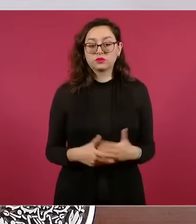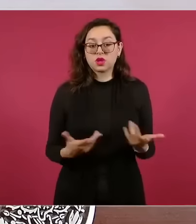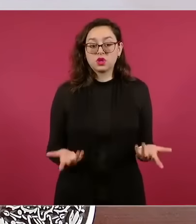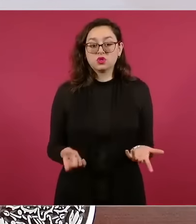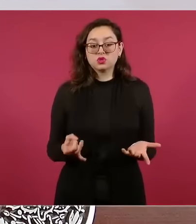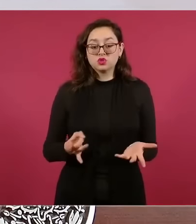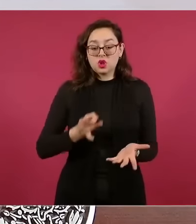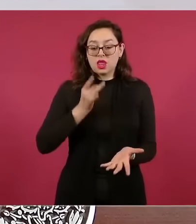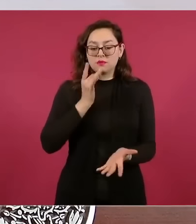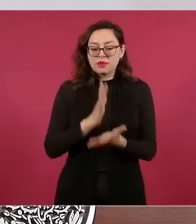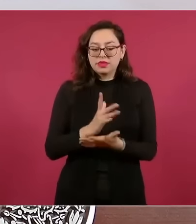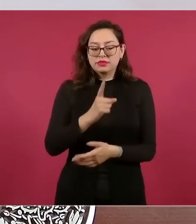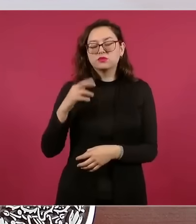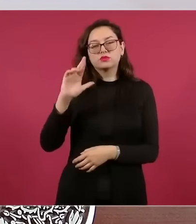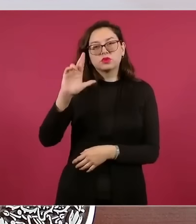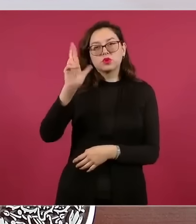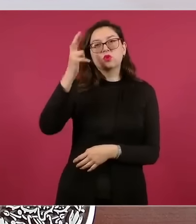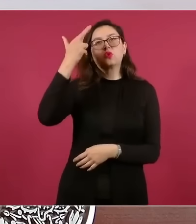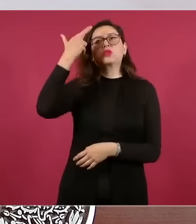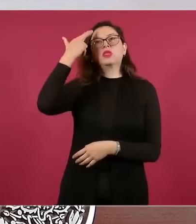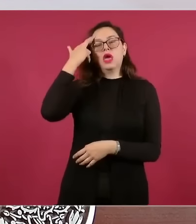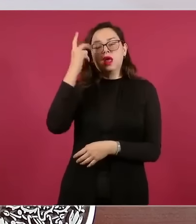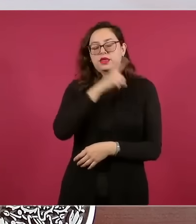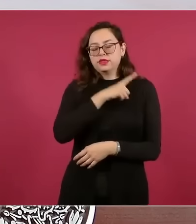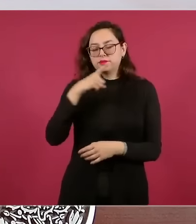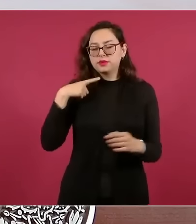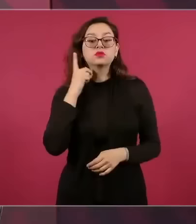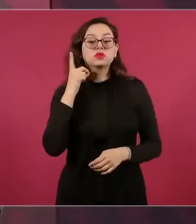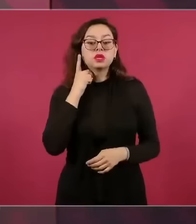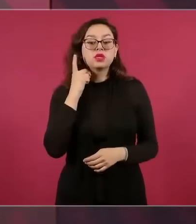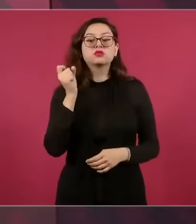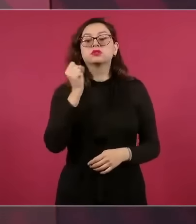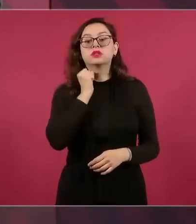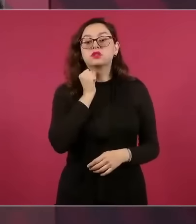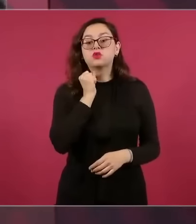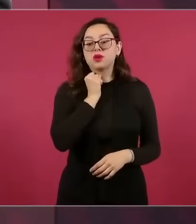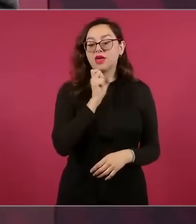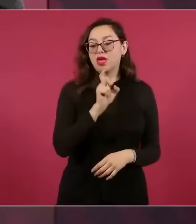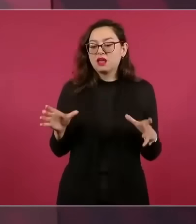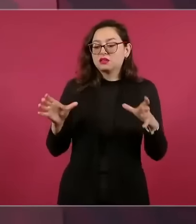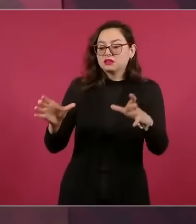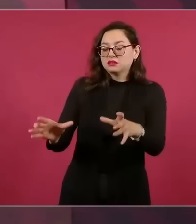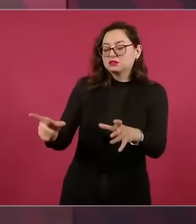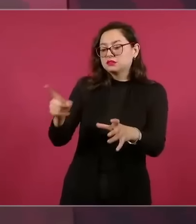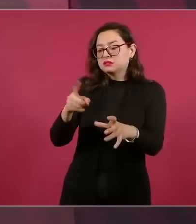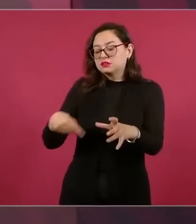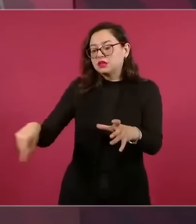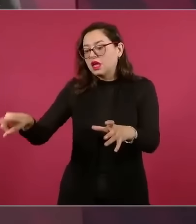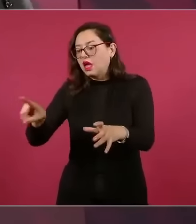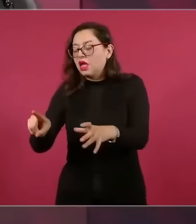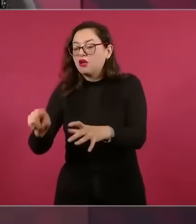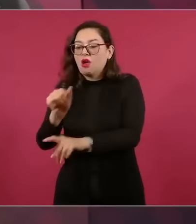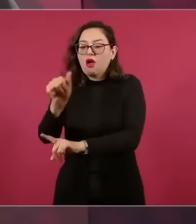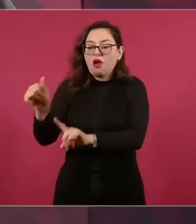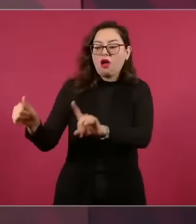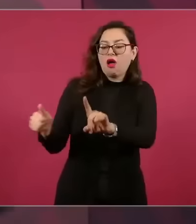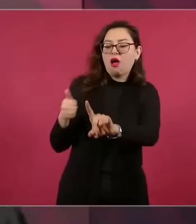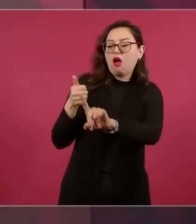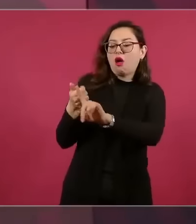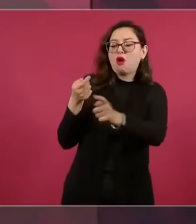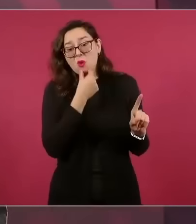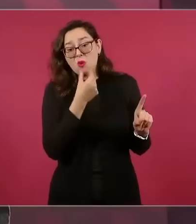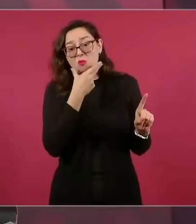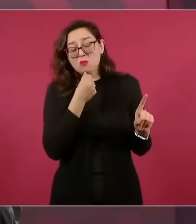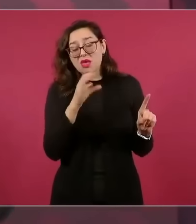del bloque conservador Claudio X. González. ¿Cómo va a ser que un empresario